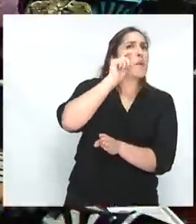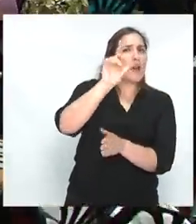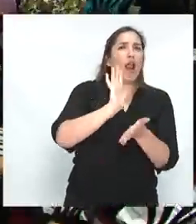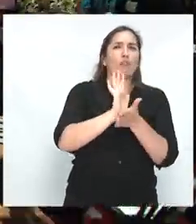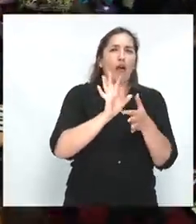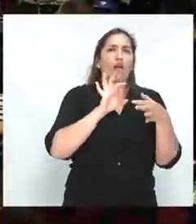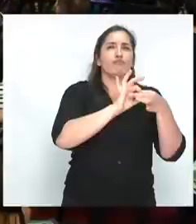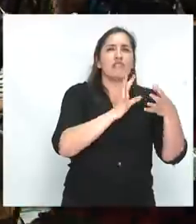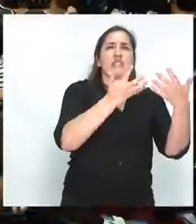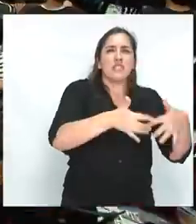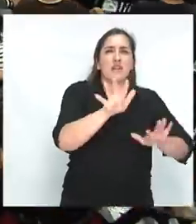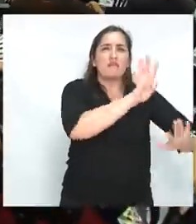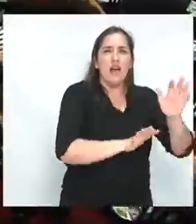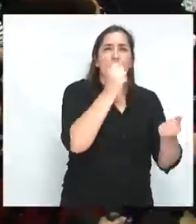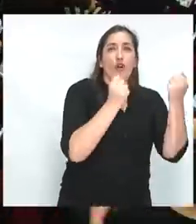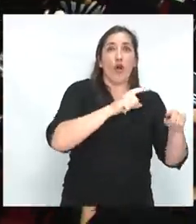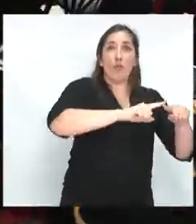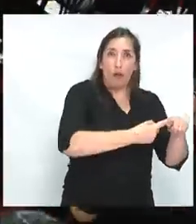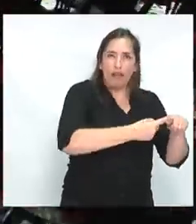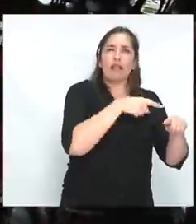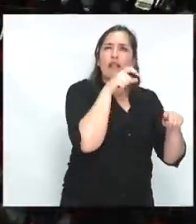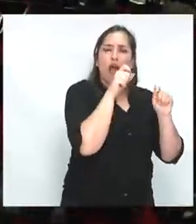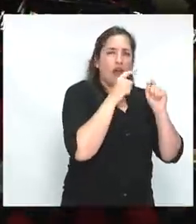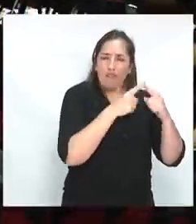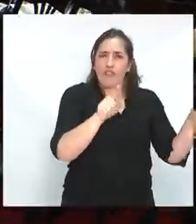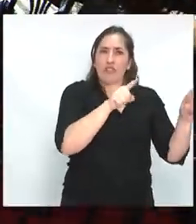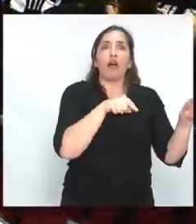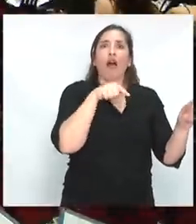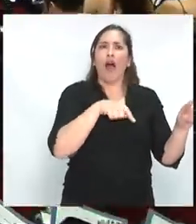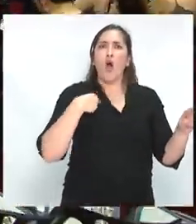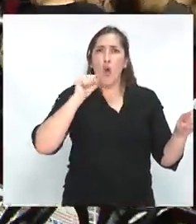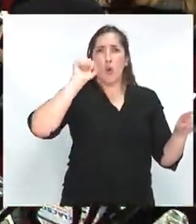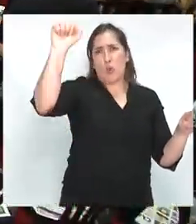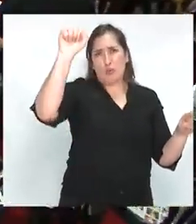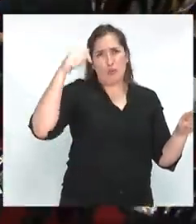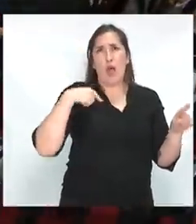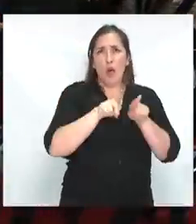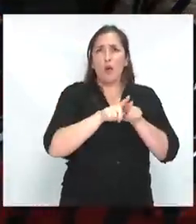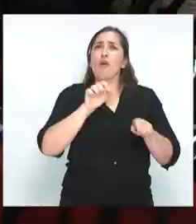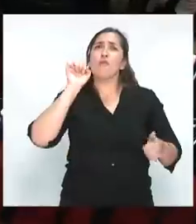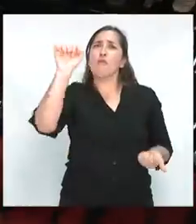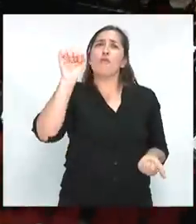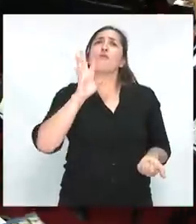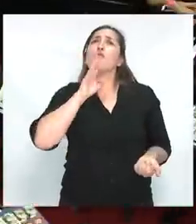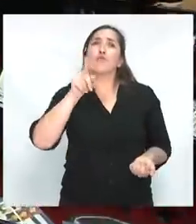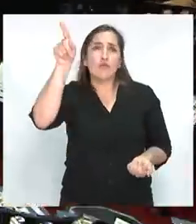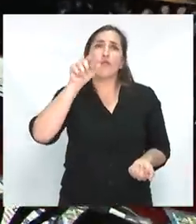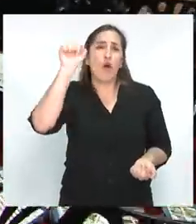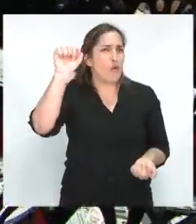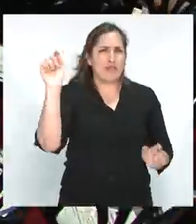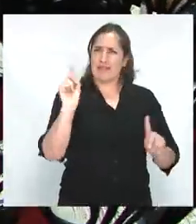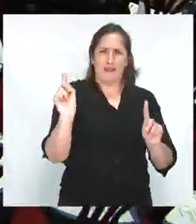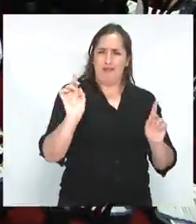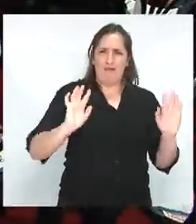ninguna revolución comienza planteándose el comunismo, la revolución rusa surgió planteándose y